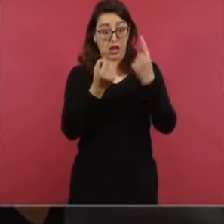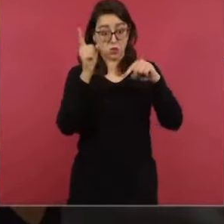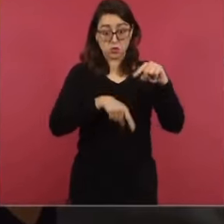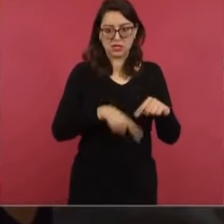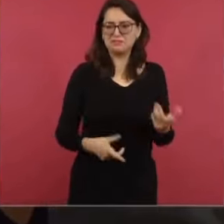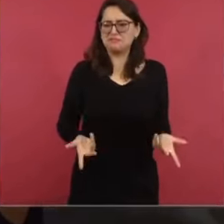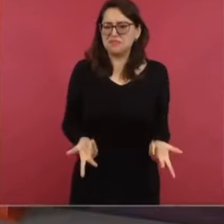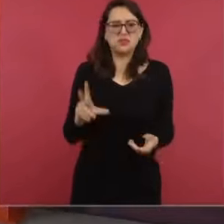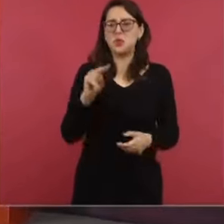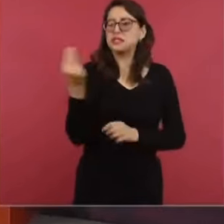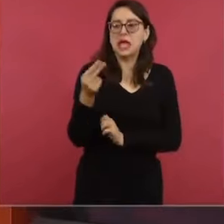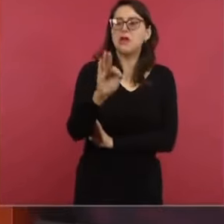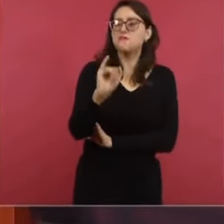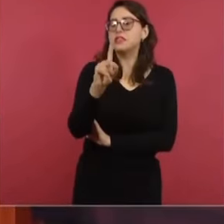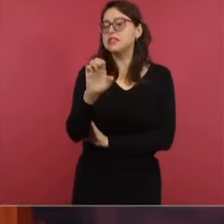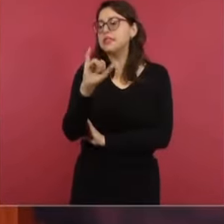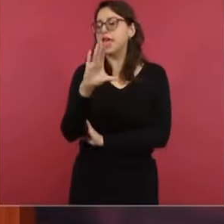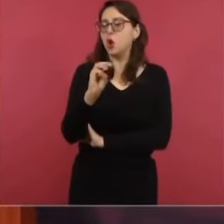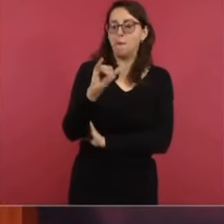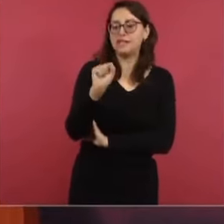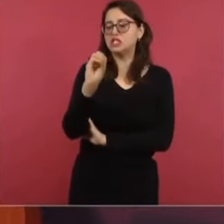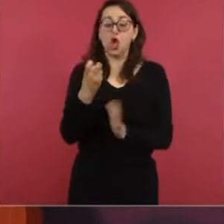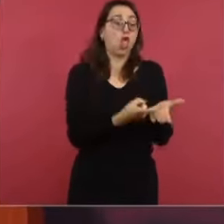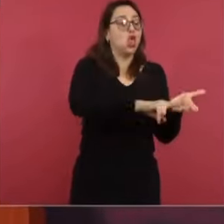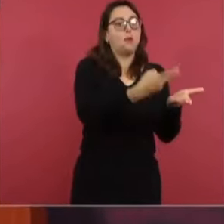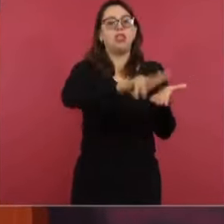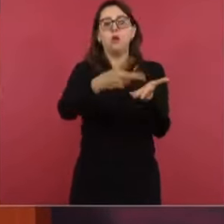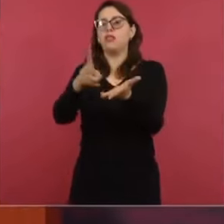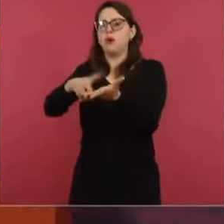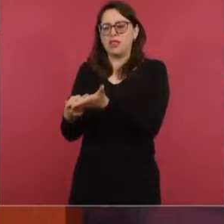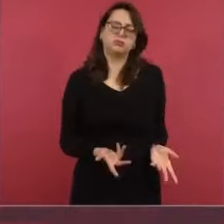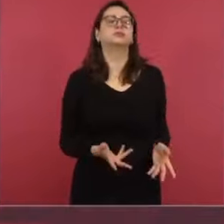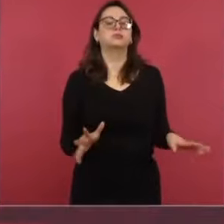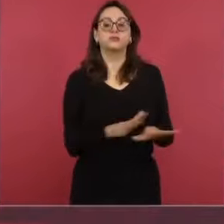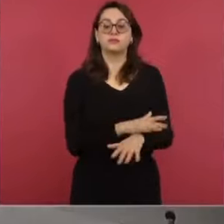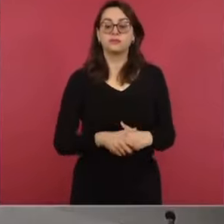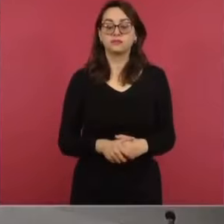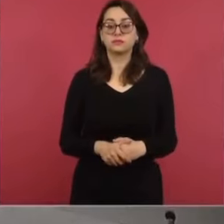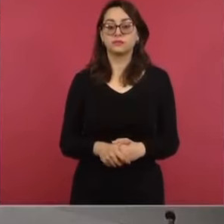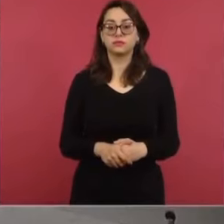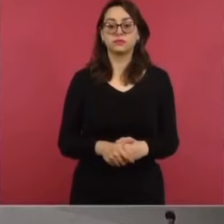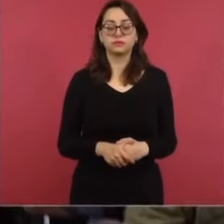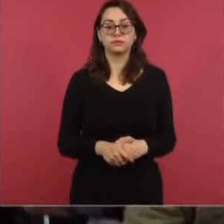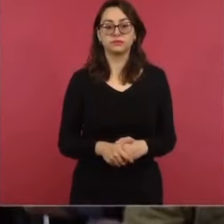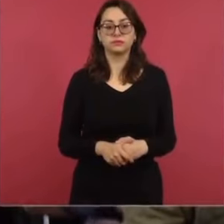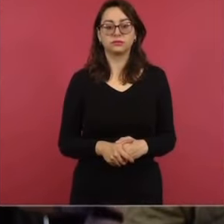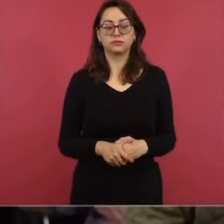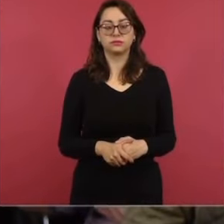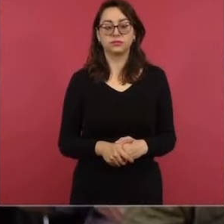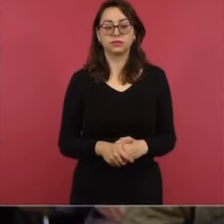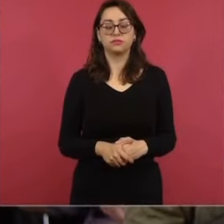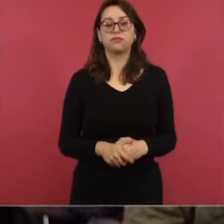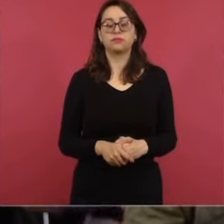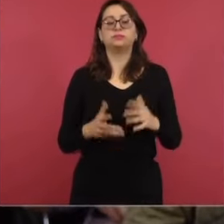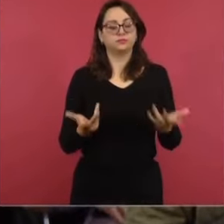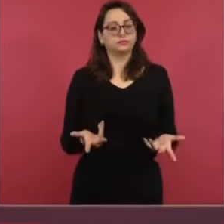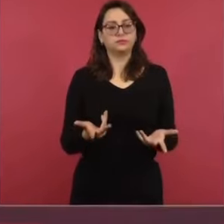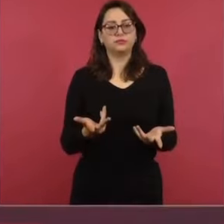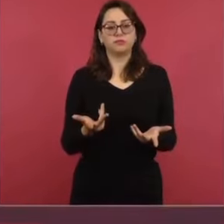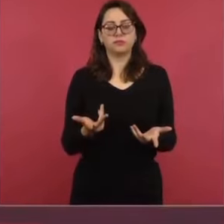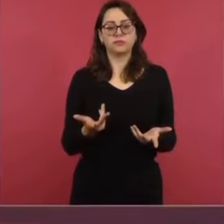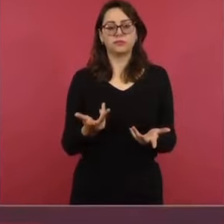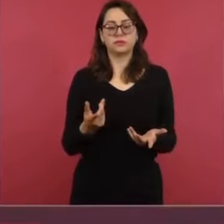pueden resolver con el presupuesto. La verdad es que con el presupuesto les alcanza. Se resuelva bajando los salarios, bajando las prestaciones para Sí, las prestaciones, salarios, o sea,